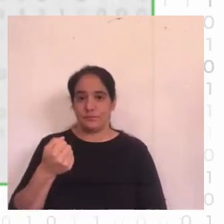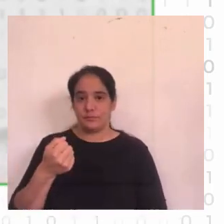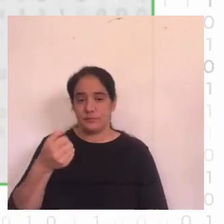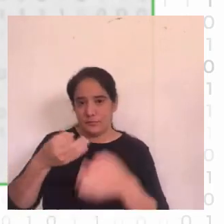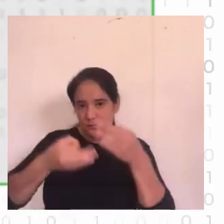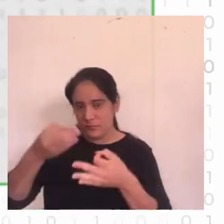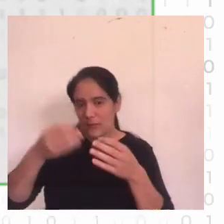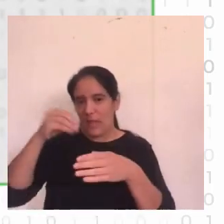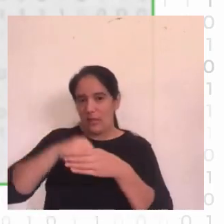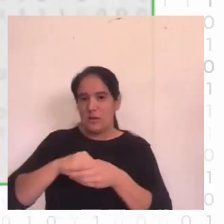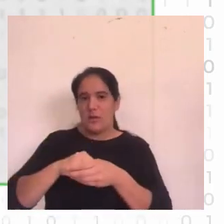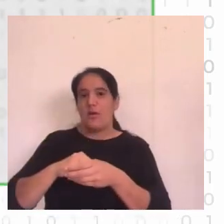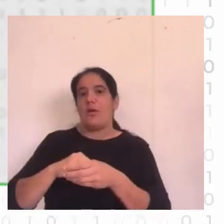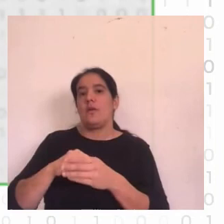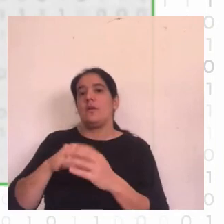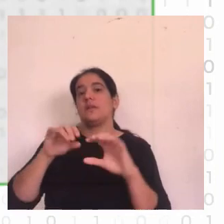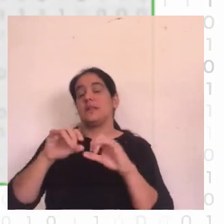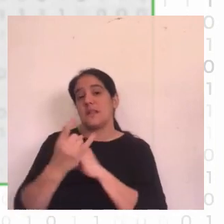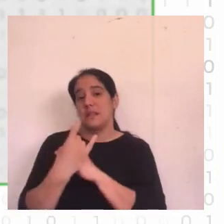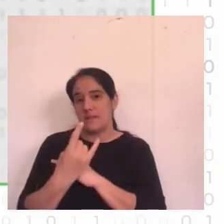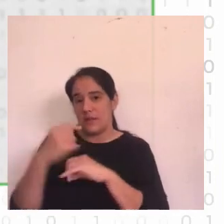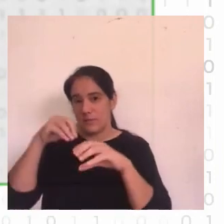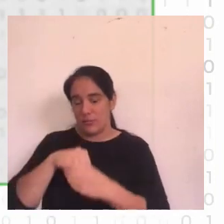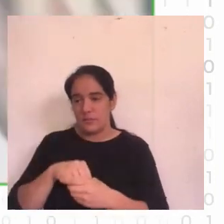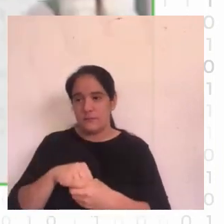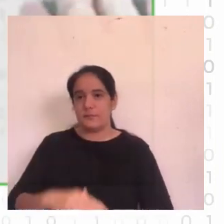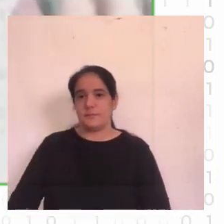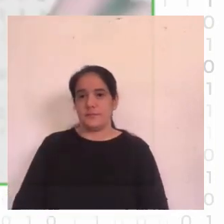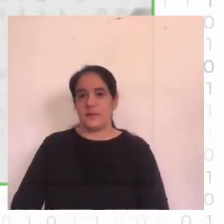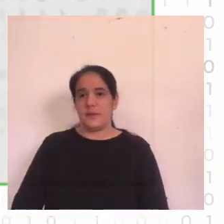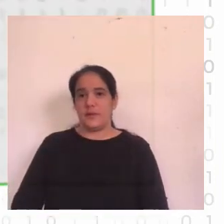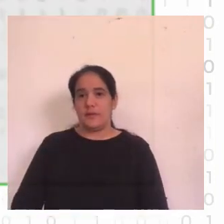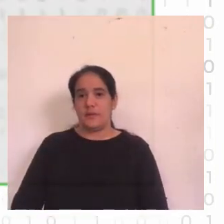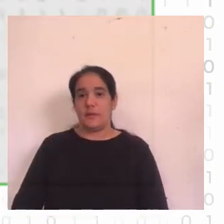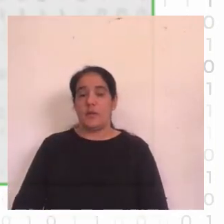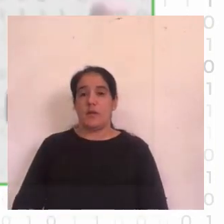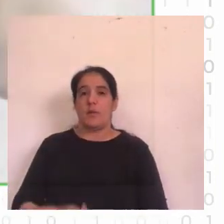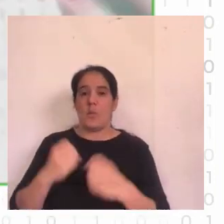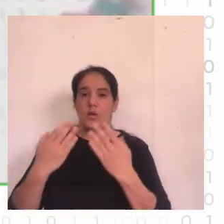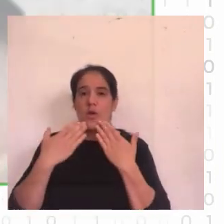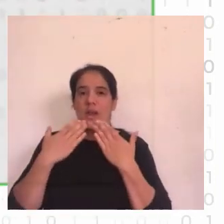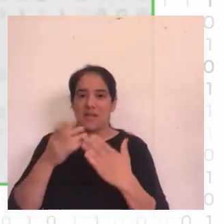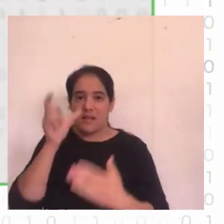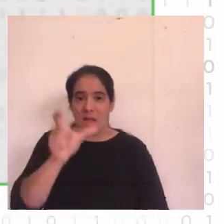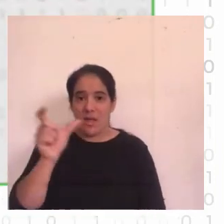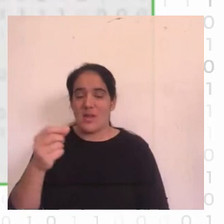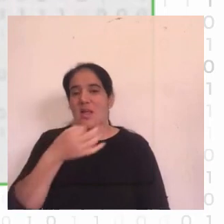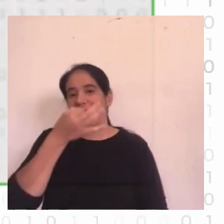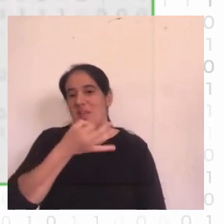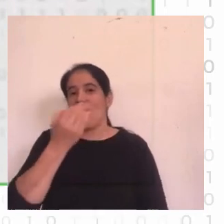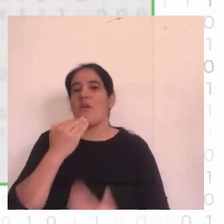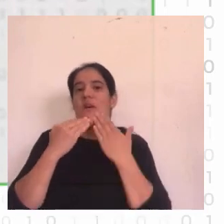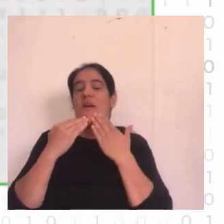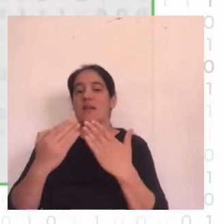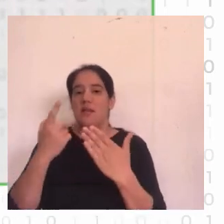de CEIVAL la gerencia de análisis de datos y ciencias comportamentales bueno muchísimas gracias a las oradoras vamos con el video después viene la